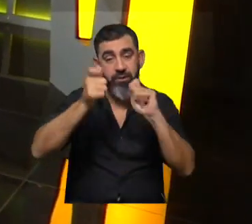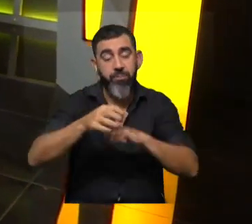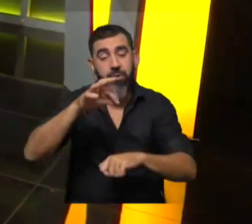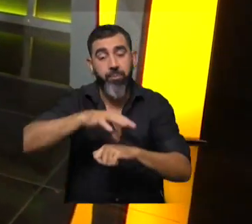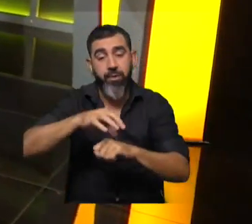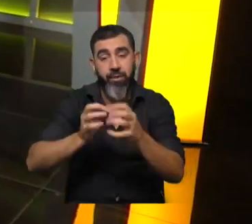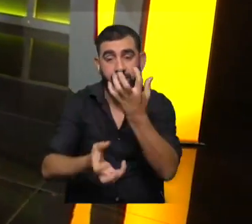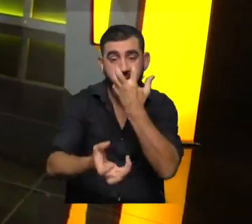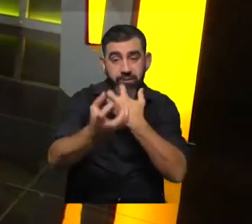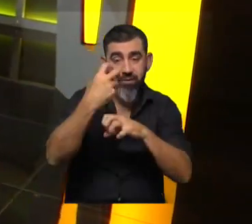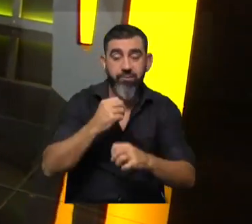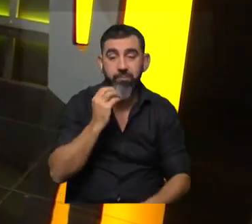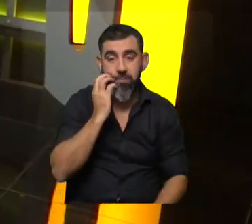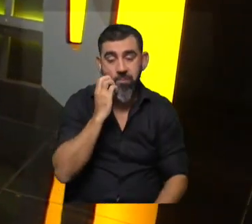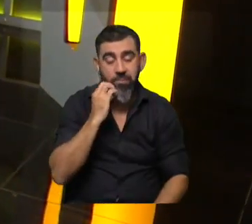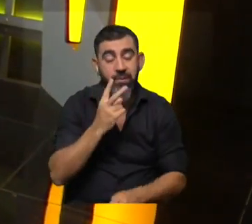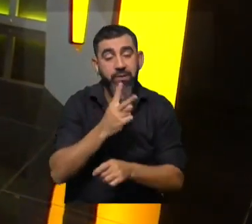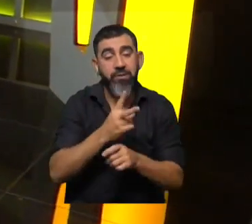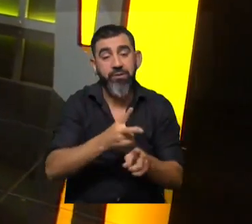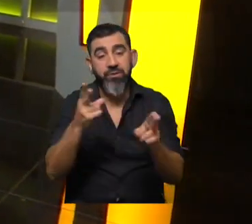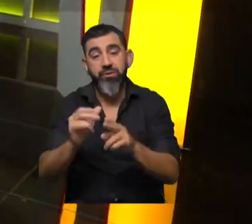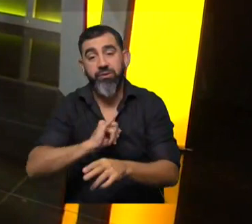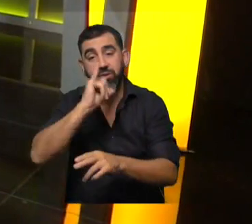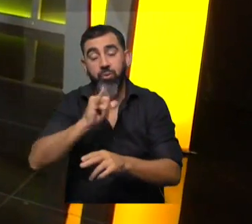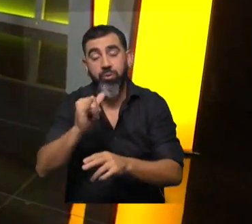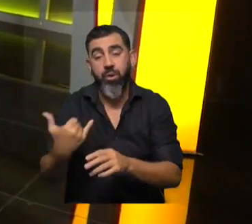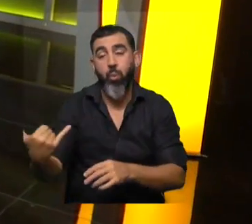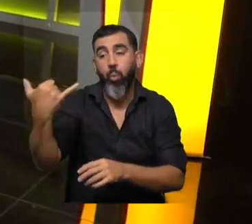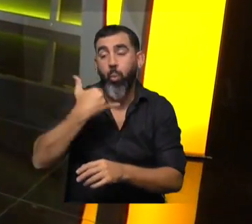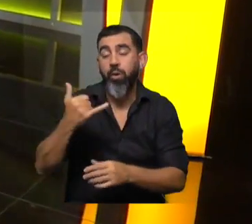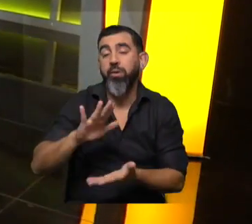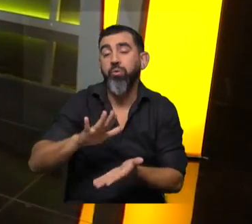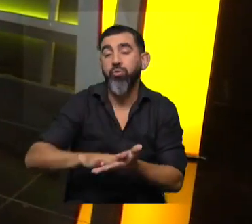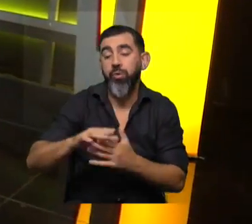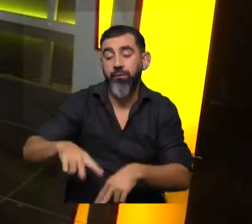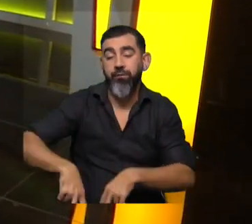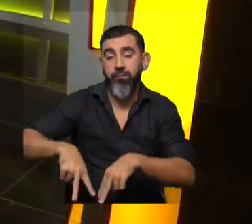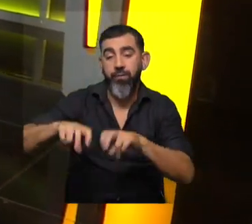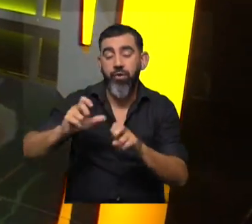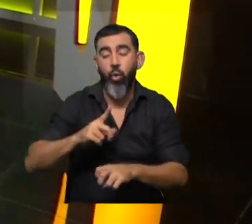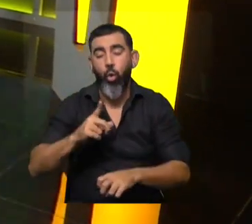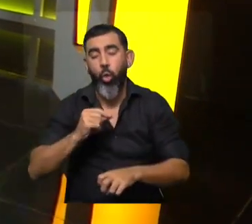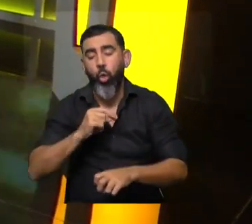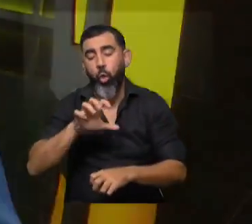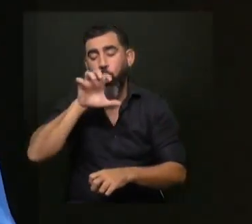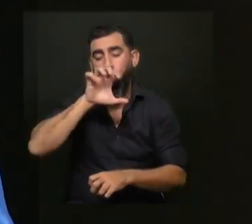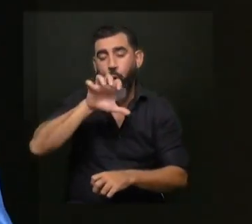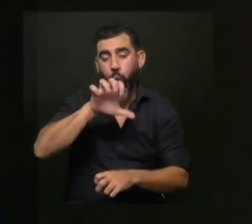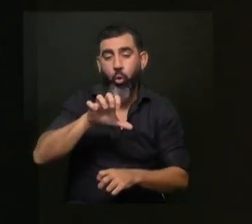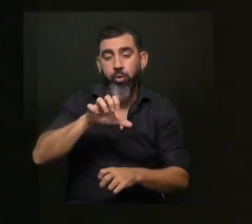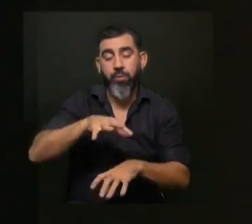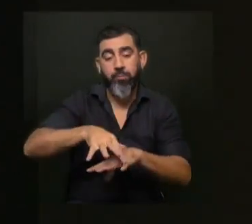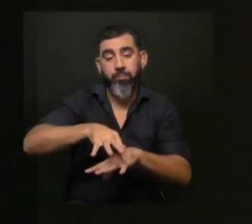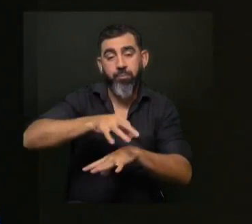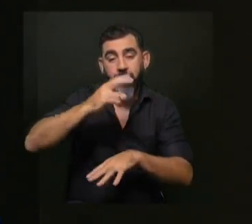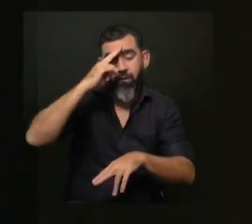animal. Y bueno, en la segunda parte del informe nos habla de sus investigaciones en dolor crónico en perros y dermatitis